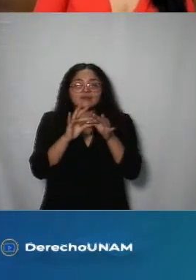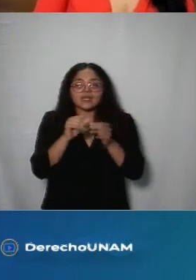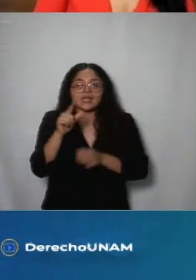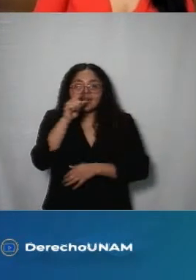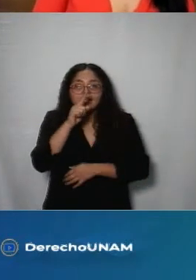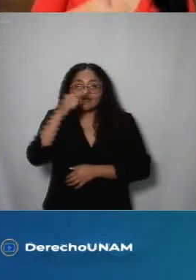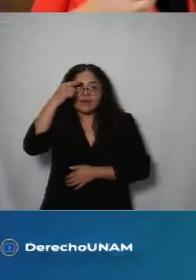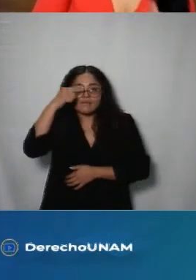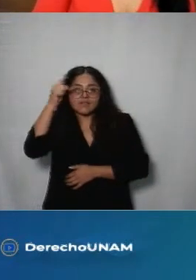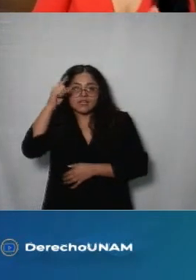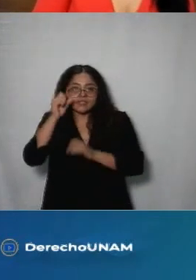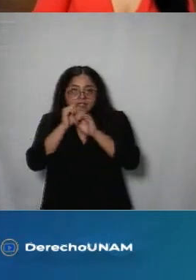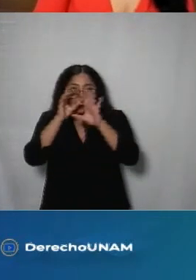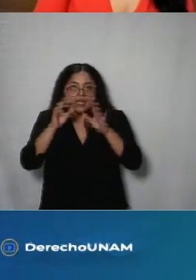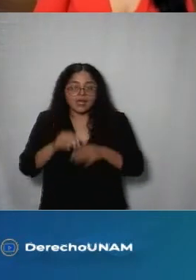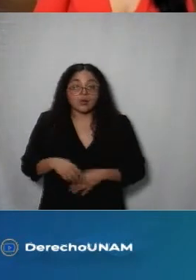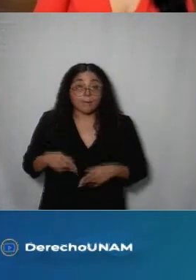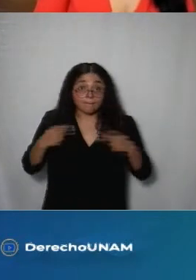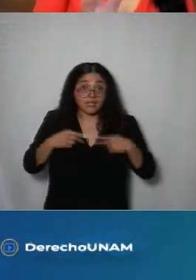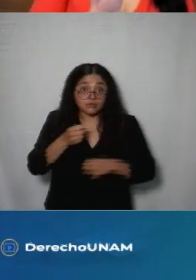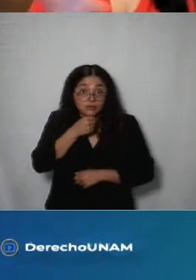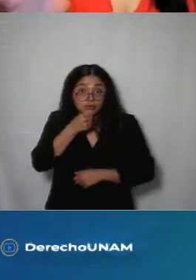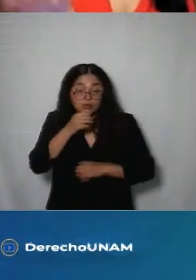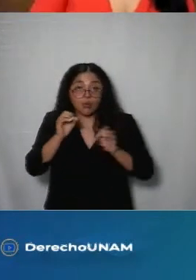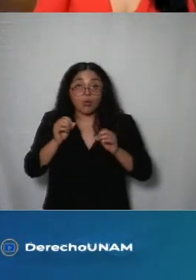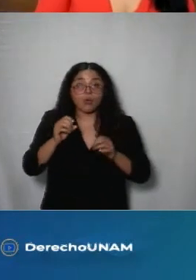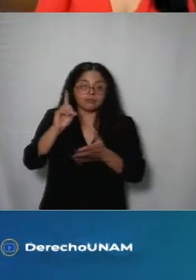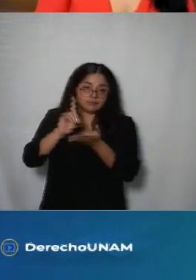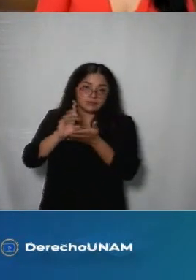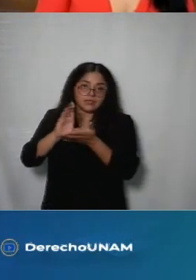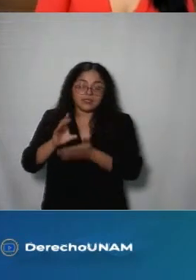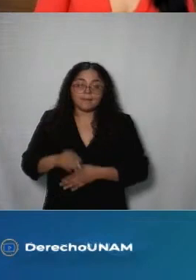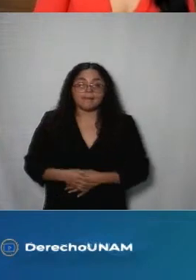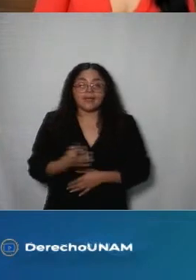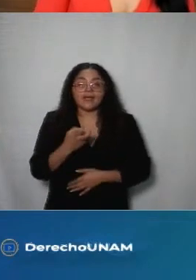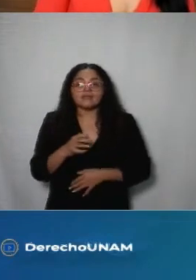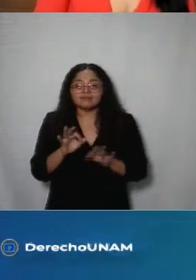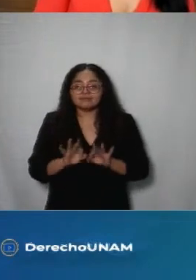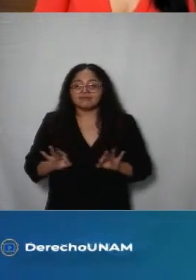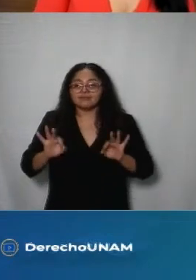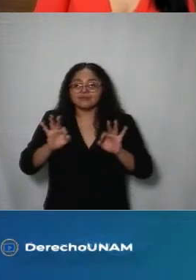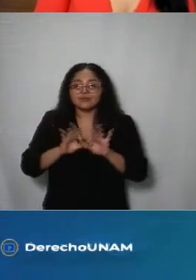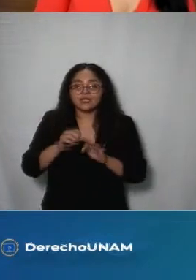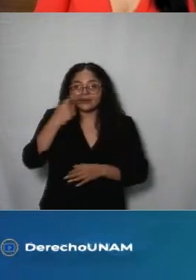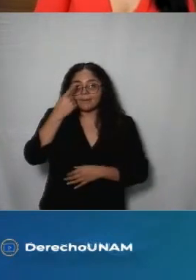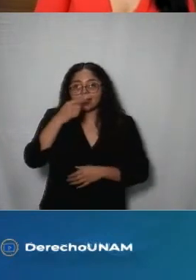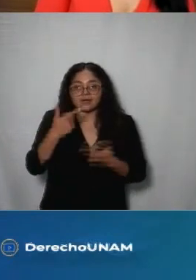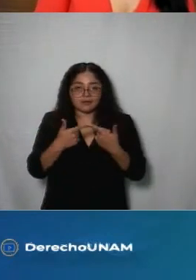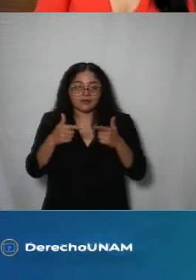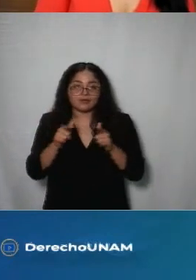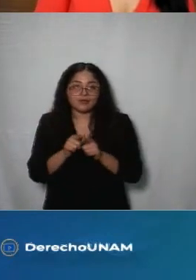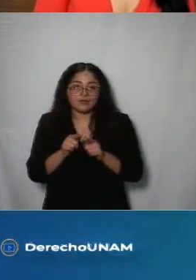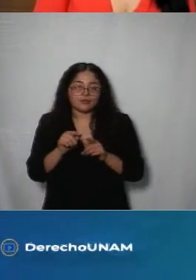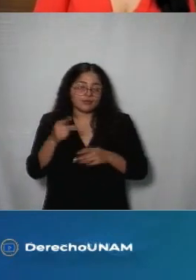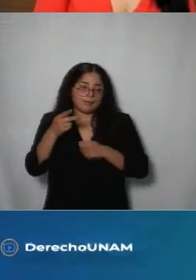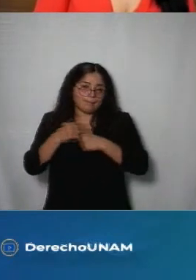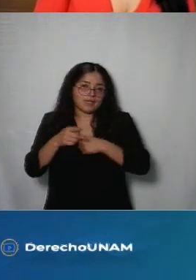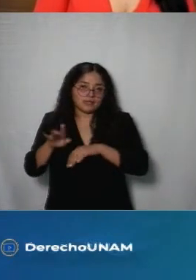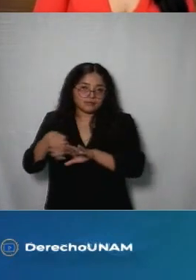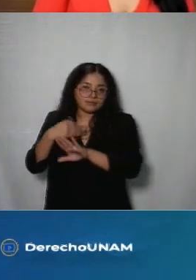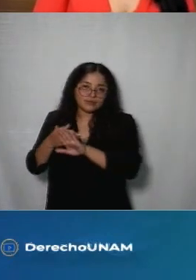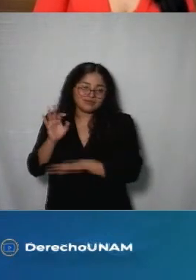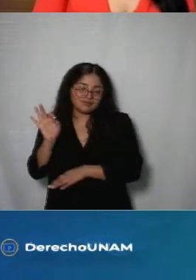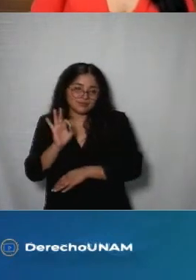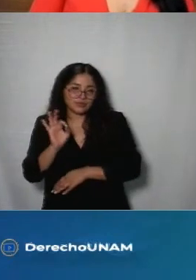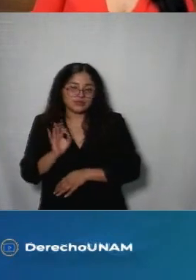personas adultas mayores inclusión de personas con discapacidad muy importante el enfoque que se le da a estos grupos en situación de vulnerabilidad y